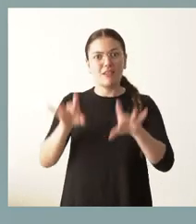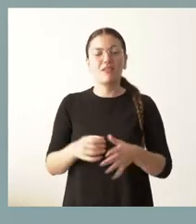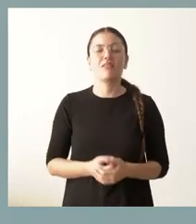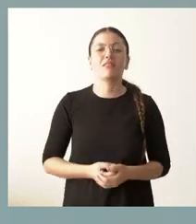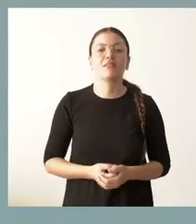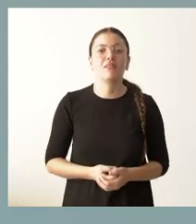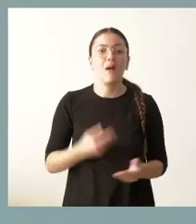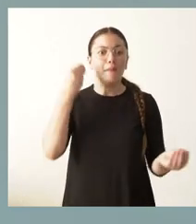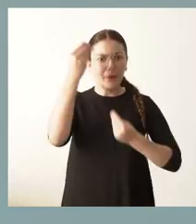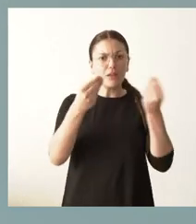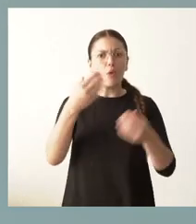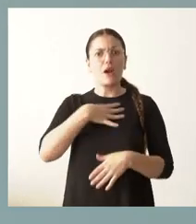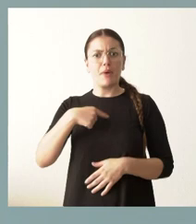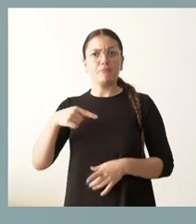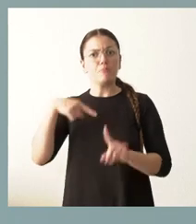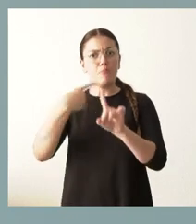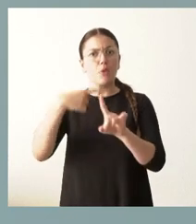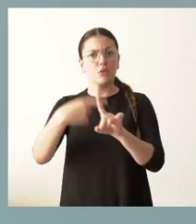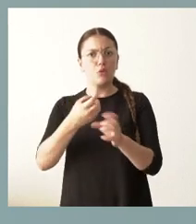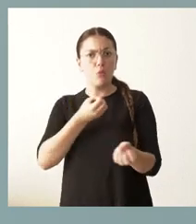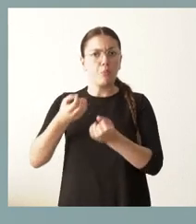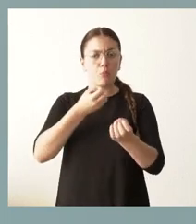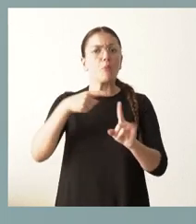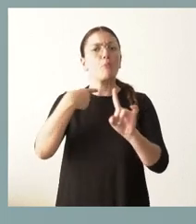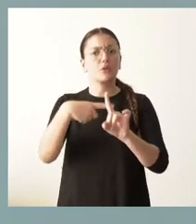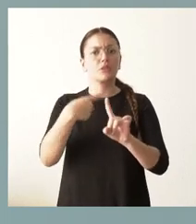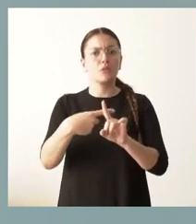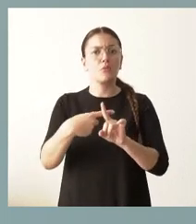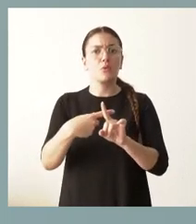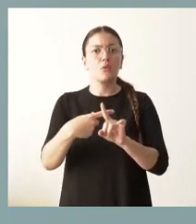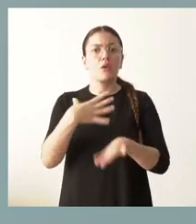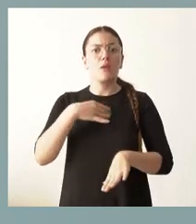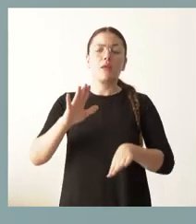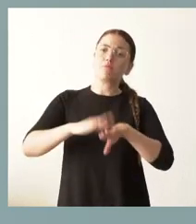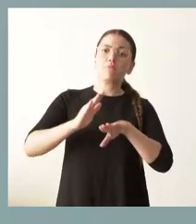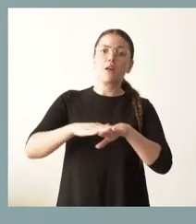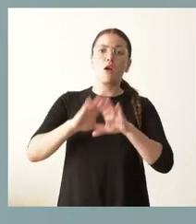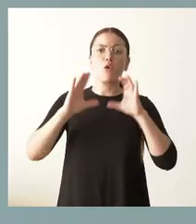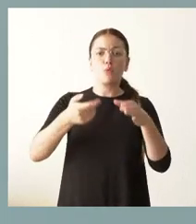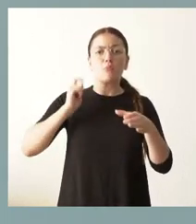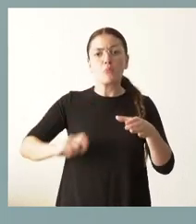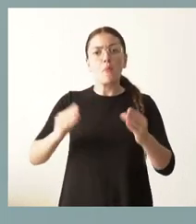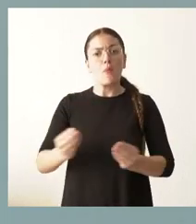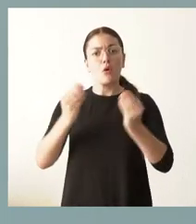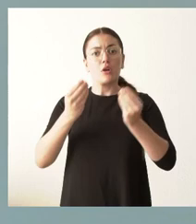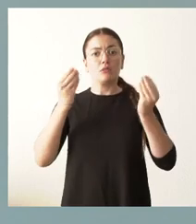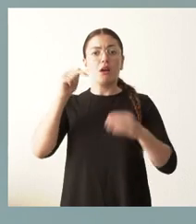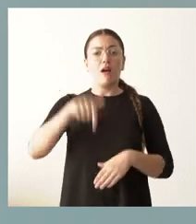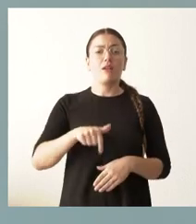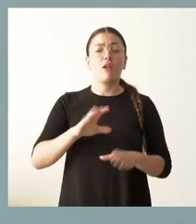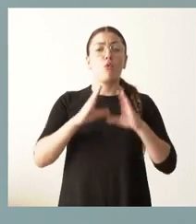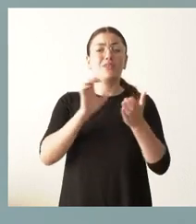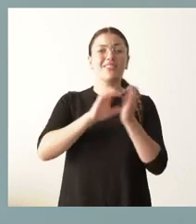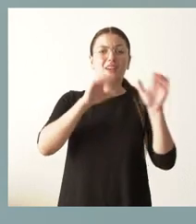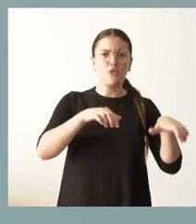creemos que su posición puede contribuir a mejorar el operativo y la Junta de Castilla y León está con la voluntad firme de hacer un